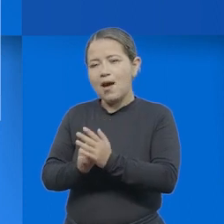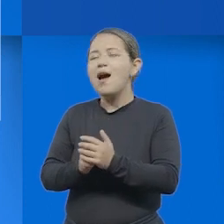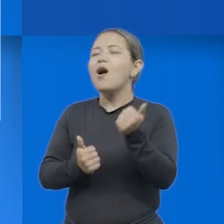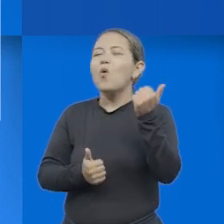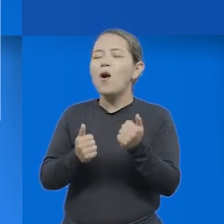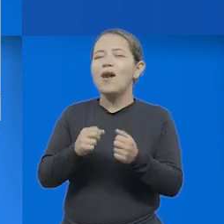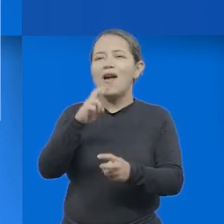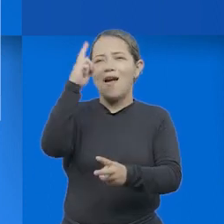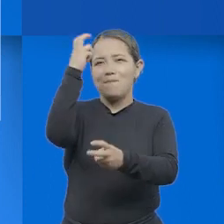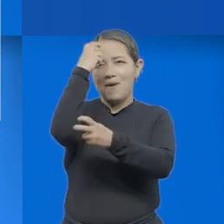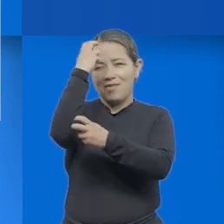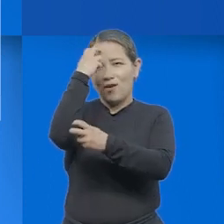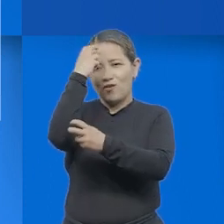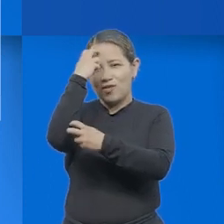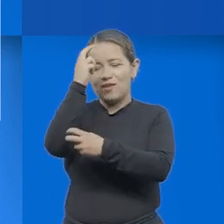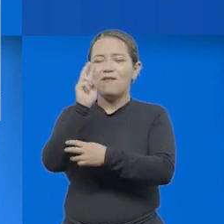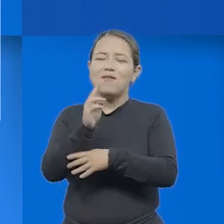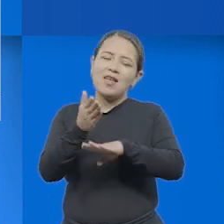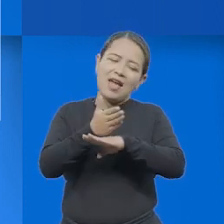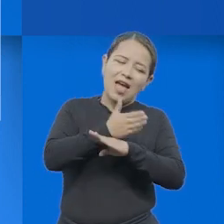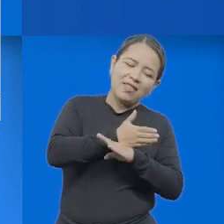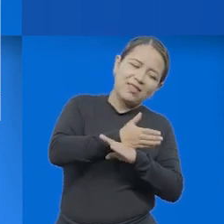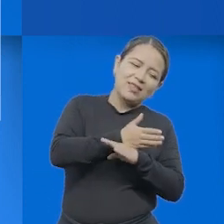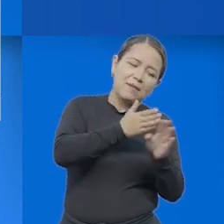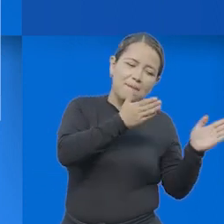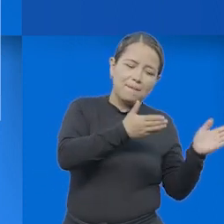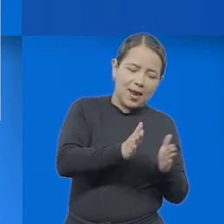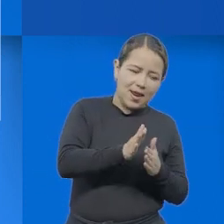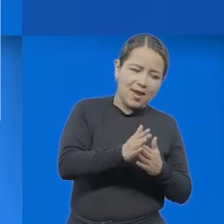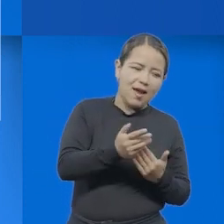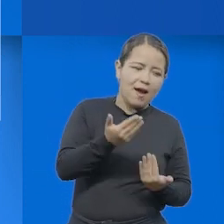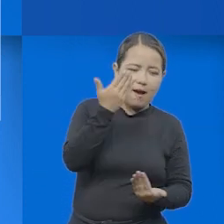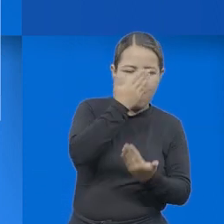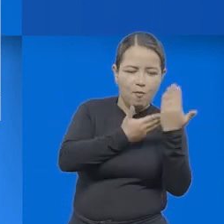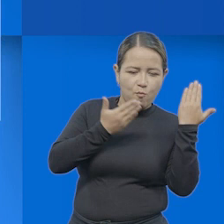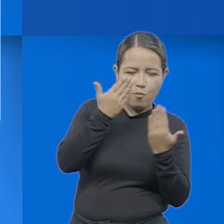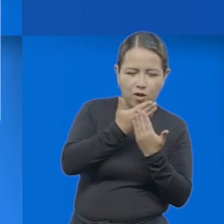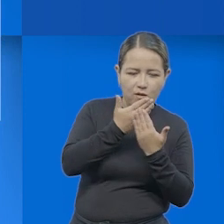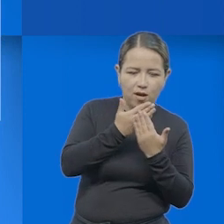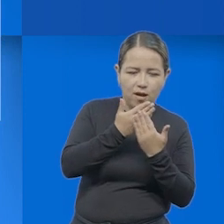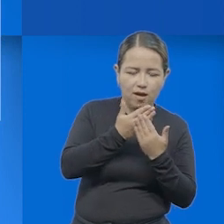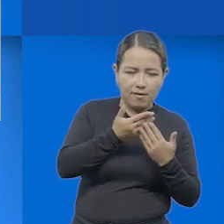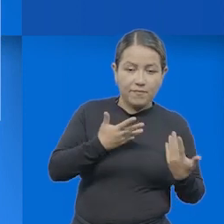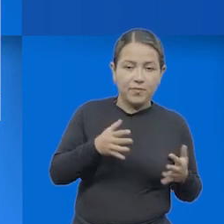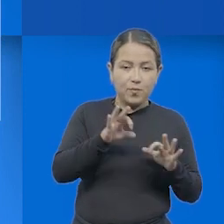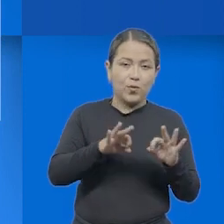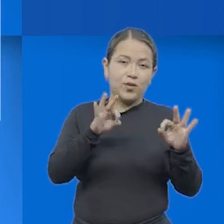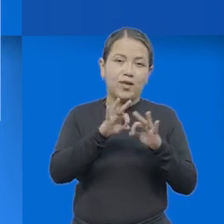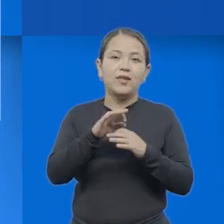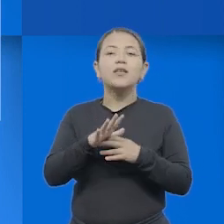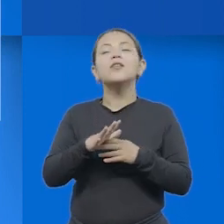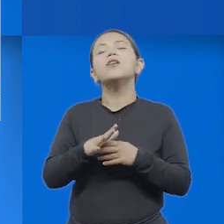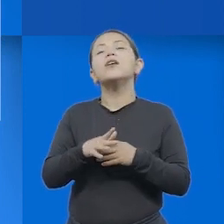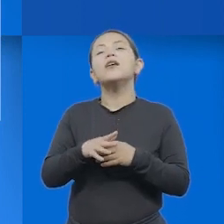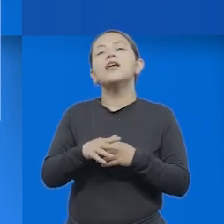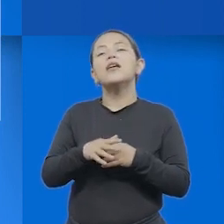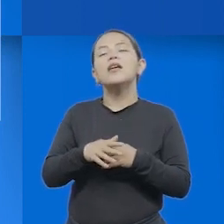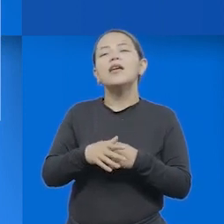metacognitivas, es supervisar el plan y las estrategias relacionadas con la tarea, a la que me enfrenté en el momento del texto.